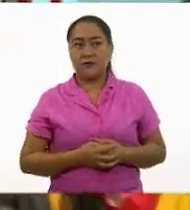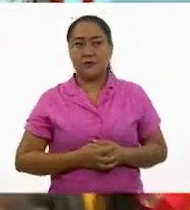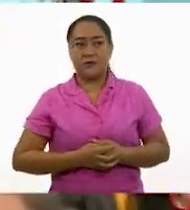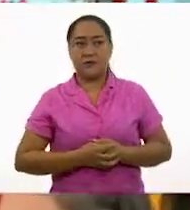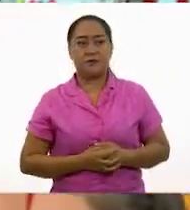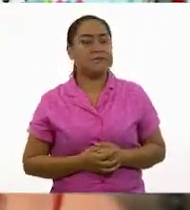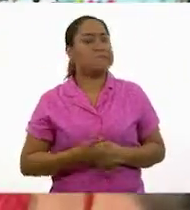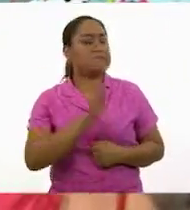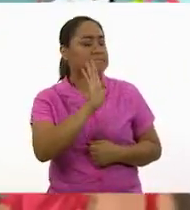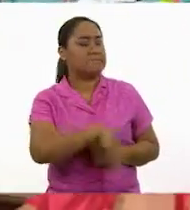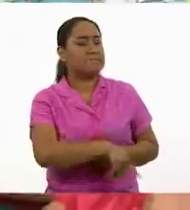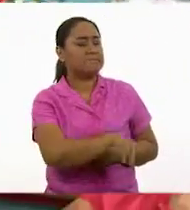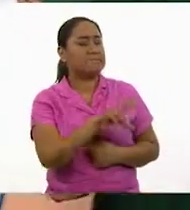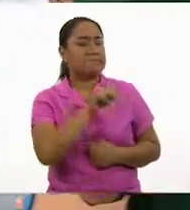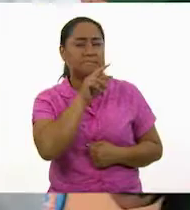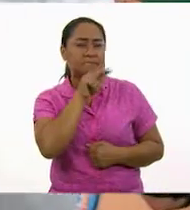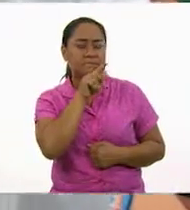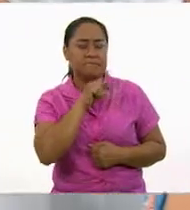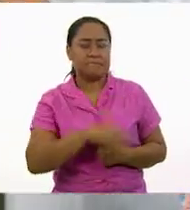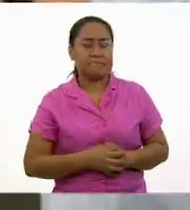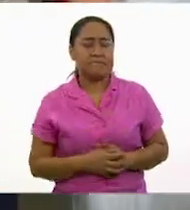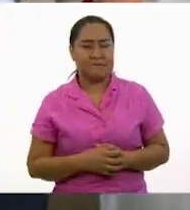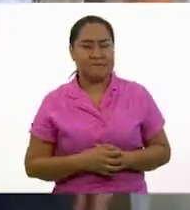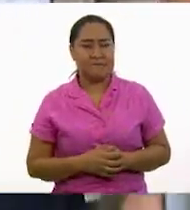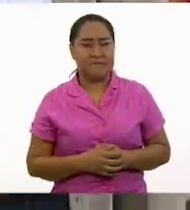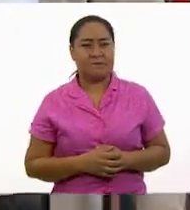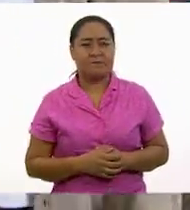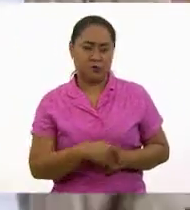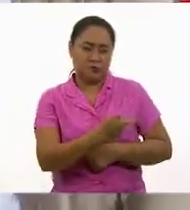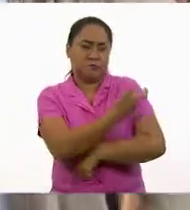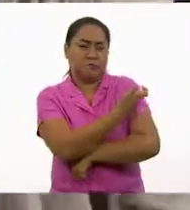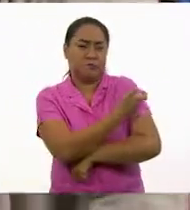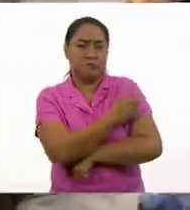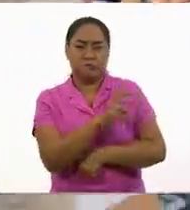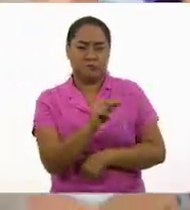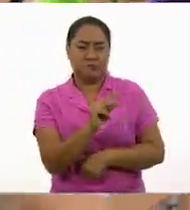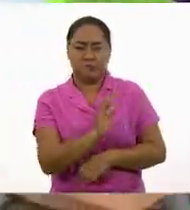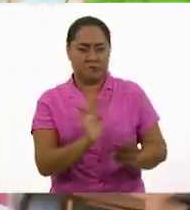No te preocupes, Lupita. Hoy no te vas a vacunar.